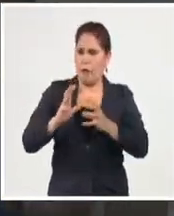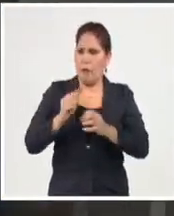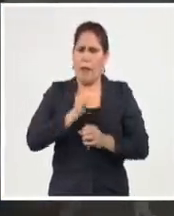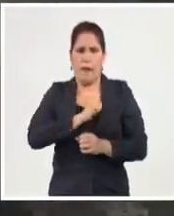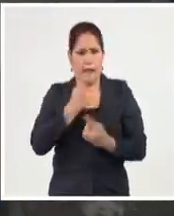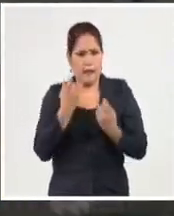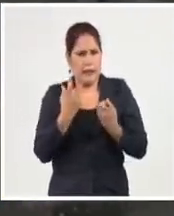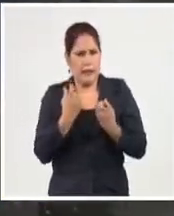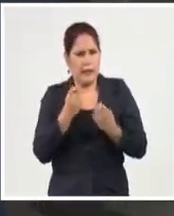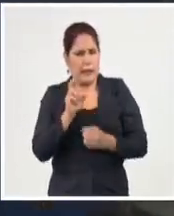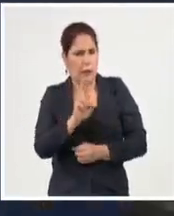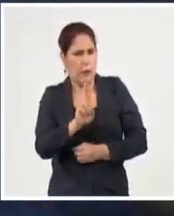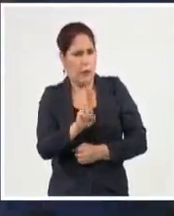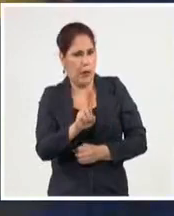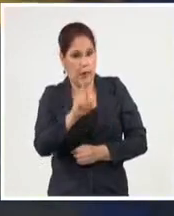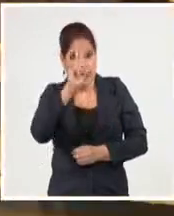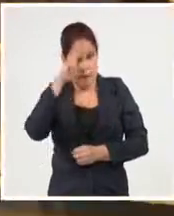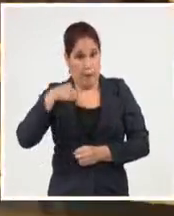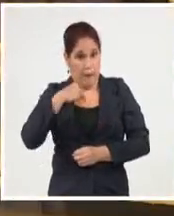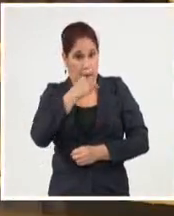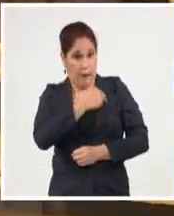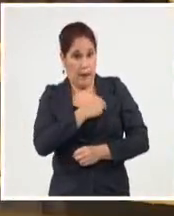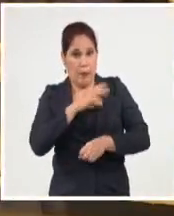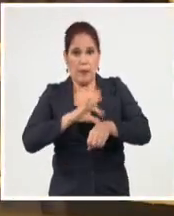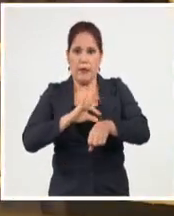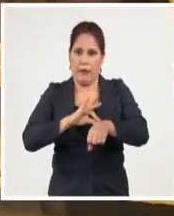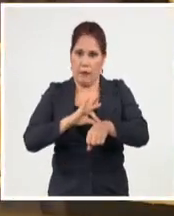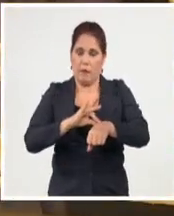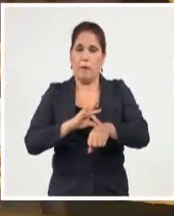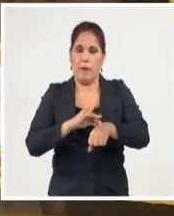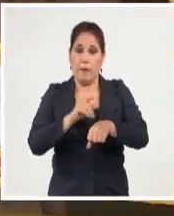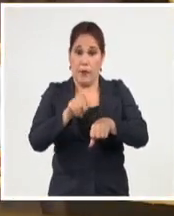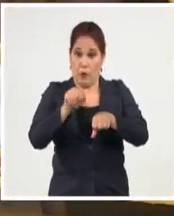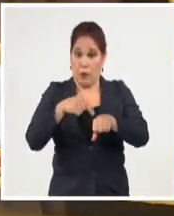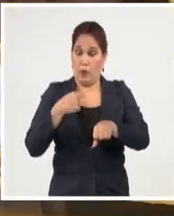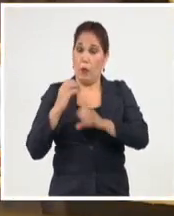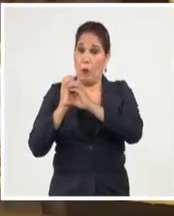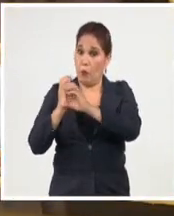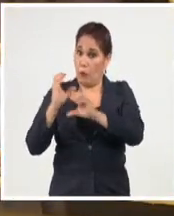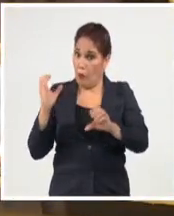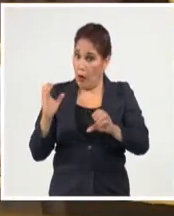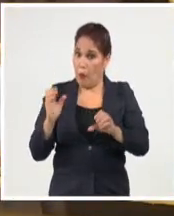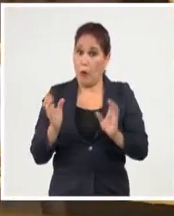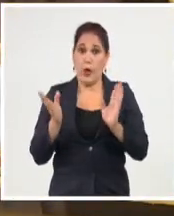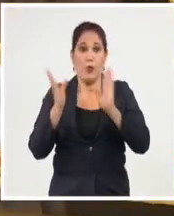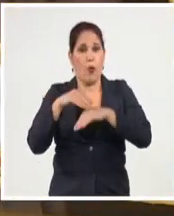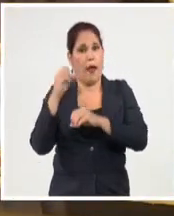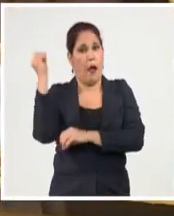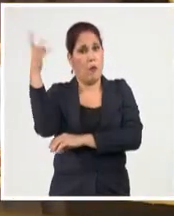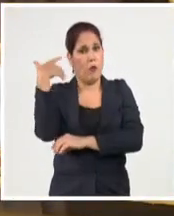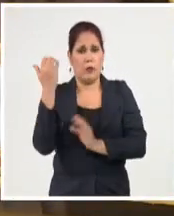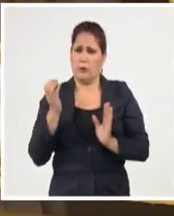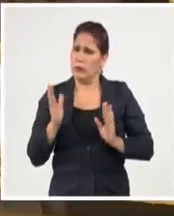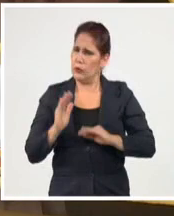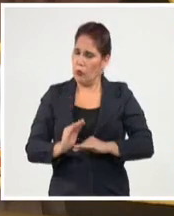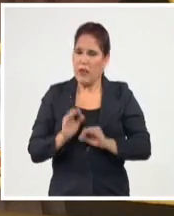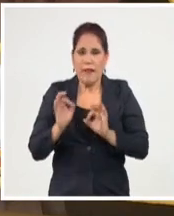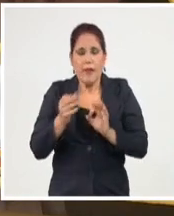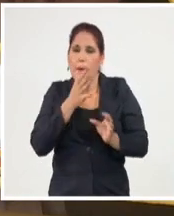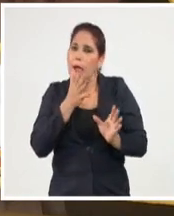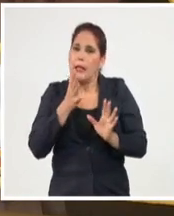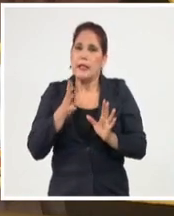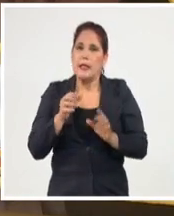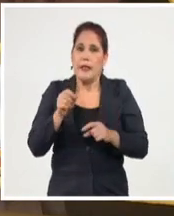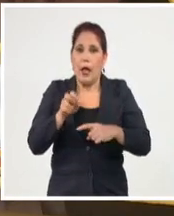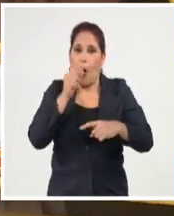Sistema Integrado de Urgencias Médicas. Nosotros lo que queremos es incorporar a Aronio Vuestro, ya lo dicho, por el edificio de ambulancia, incorporarlo como si fuera realmente una ambulancia, ponerle un